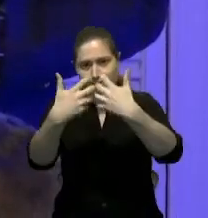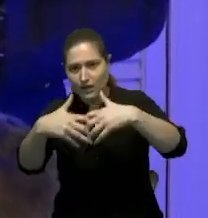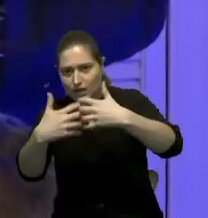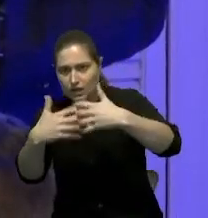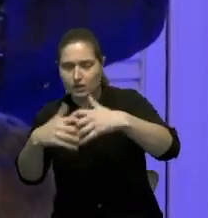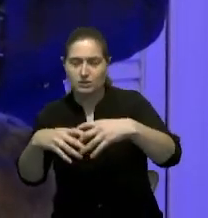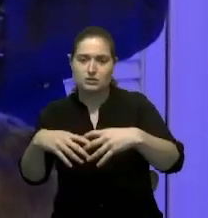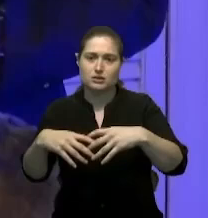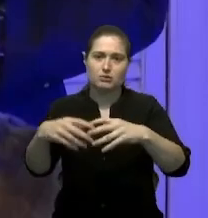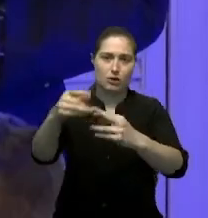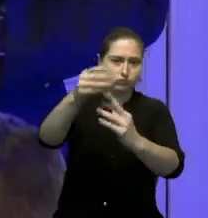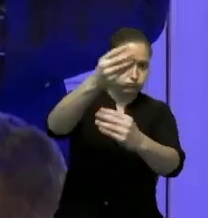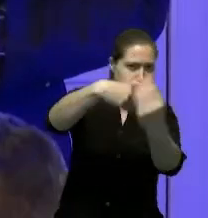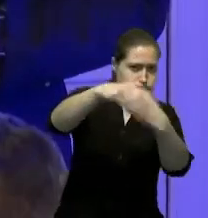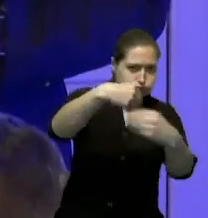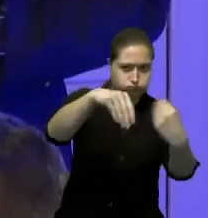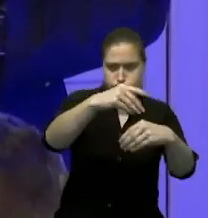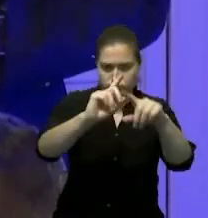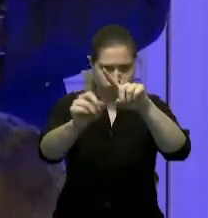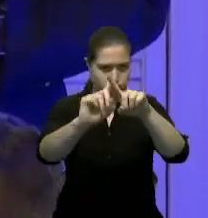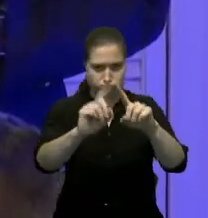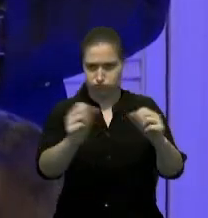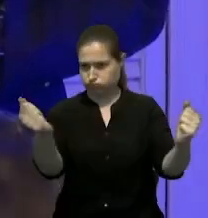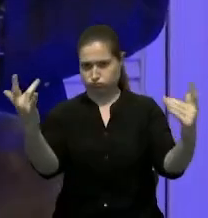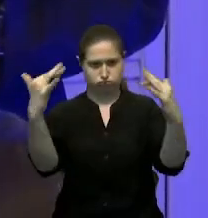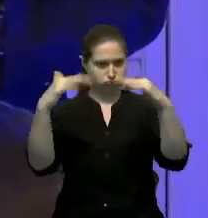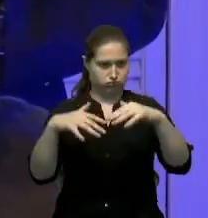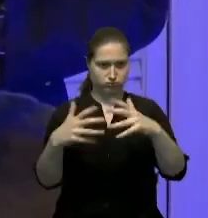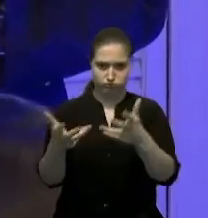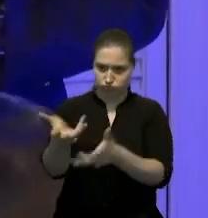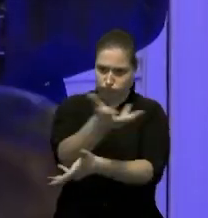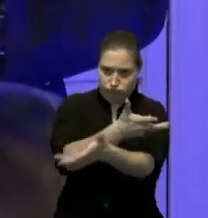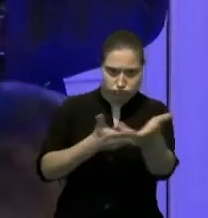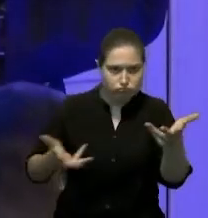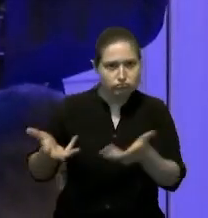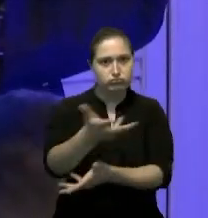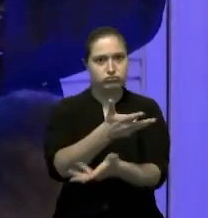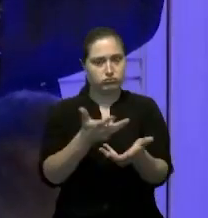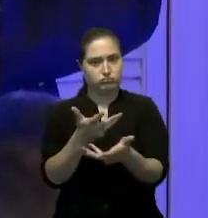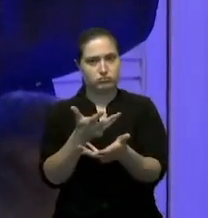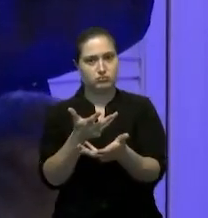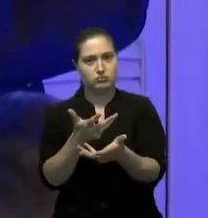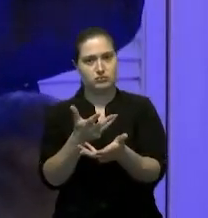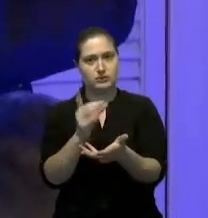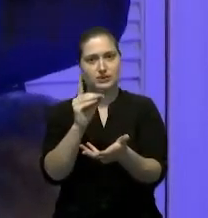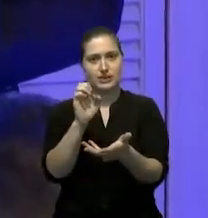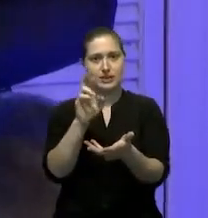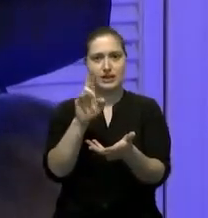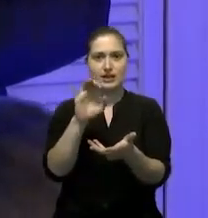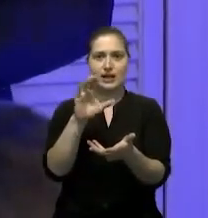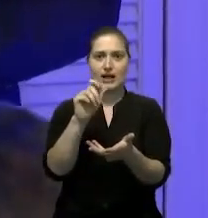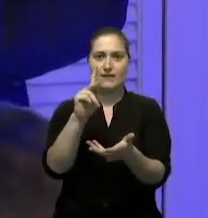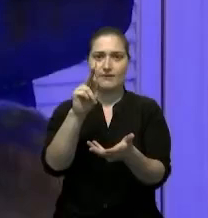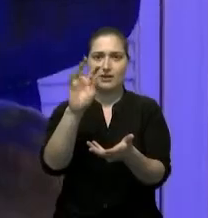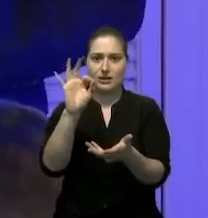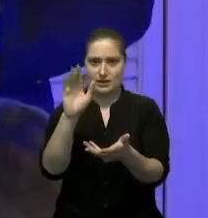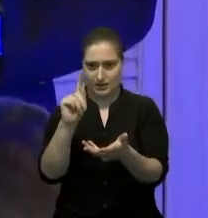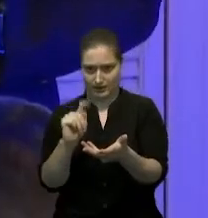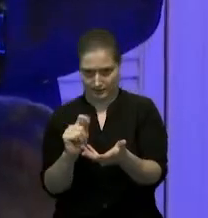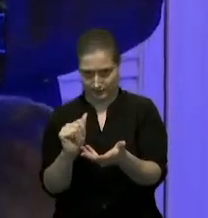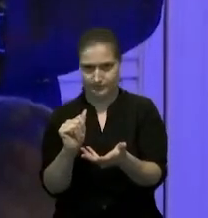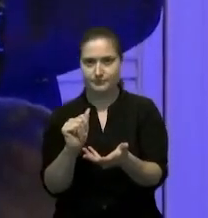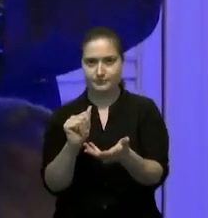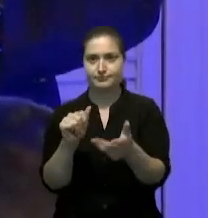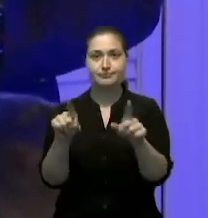los comerciantes y nosotros mismos se analizó las bases del Derecafta como los Estados Unidos administran